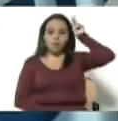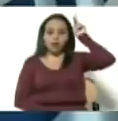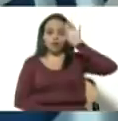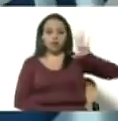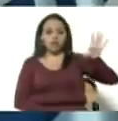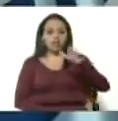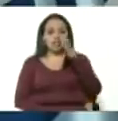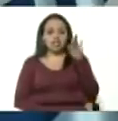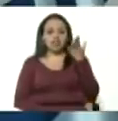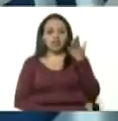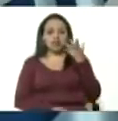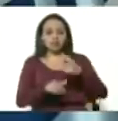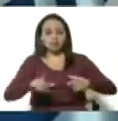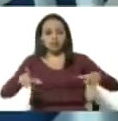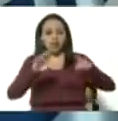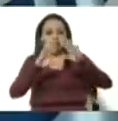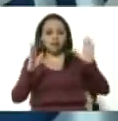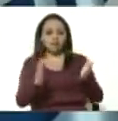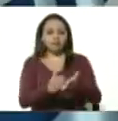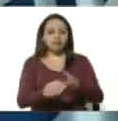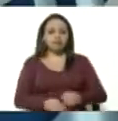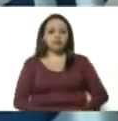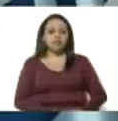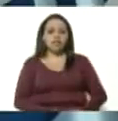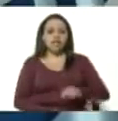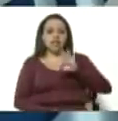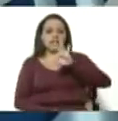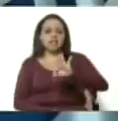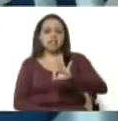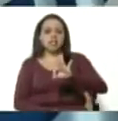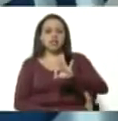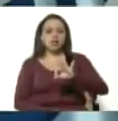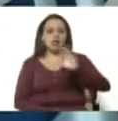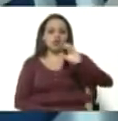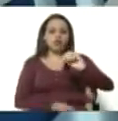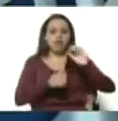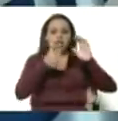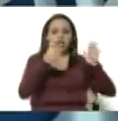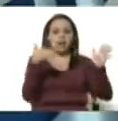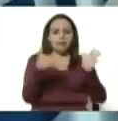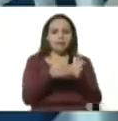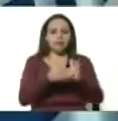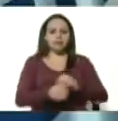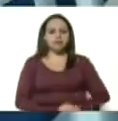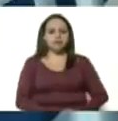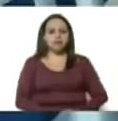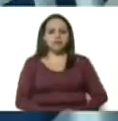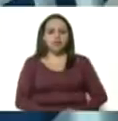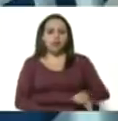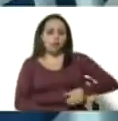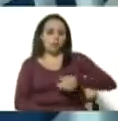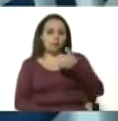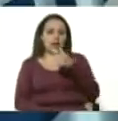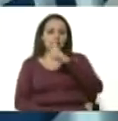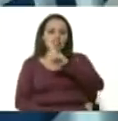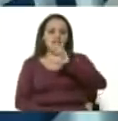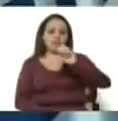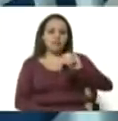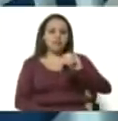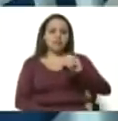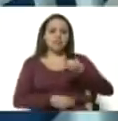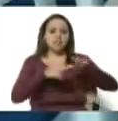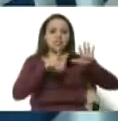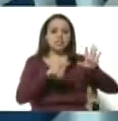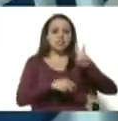número de contagiados 306 mil casos confirmados 10.722 fallecidos